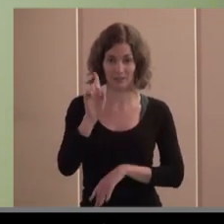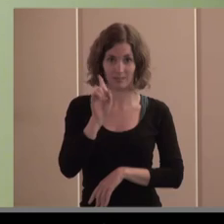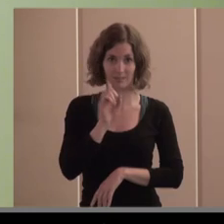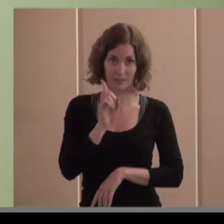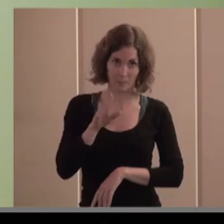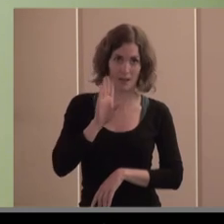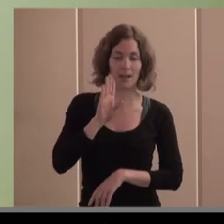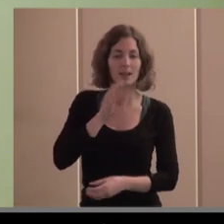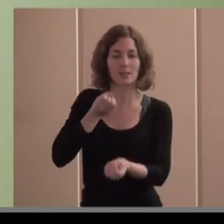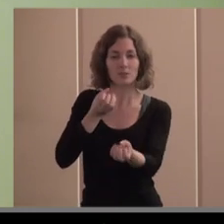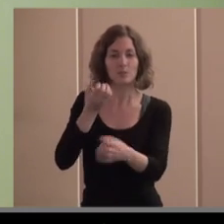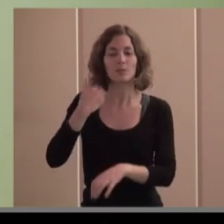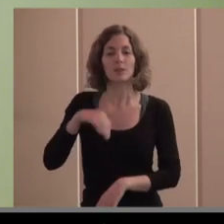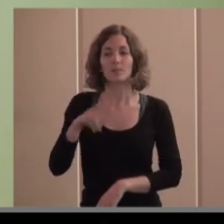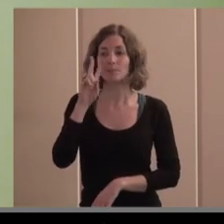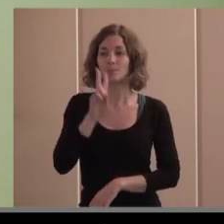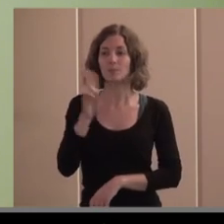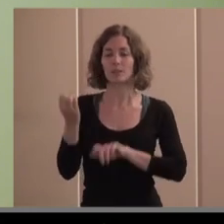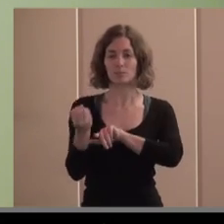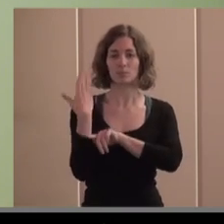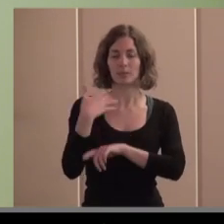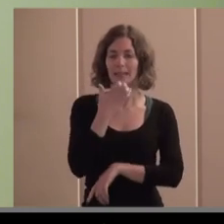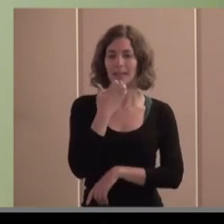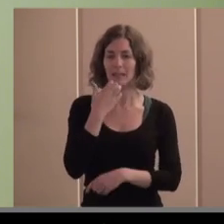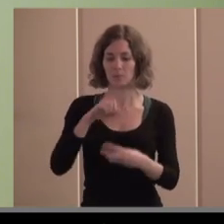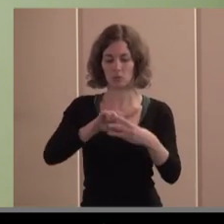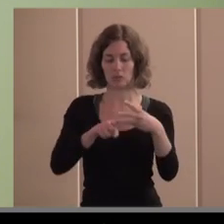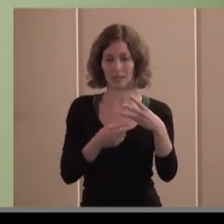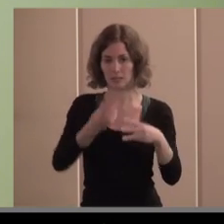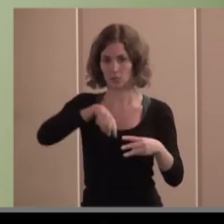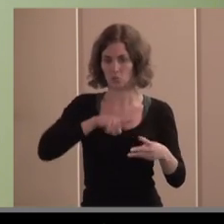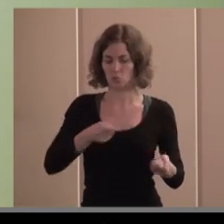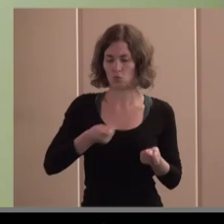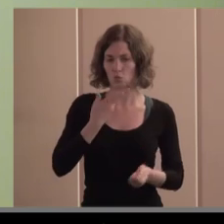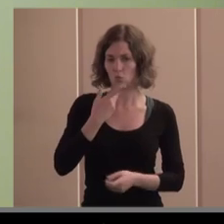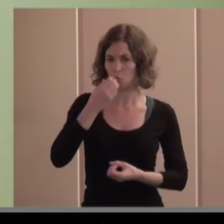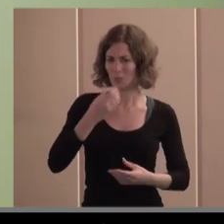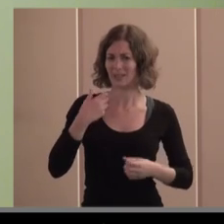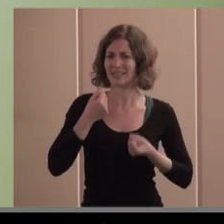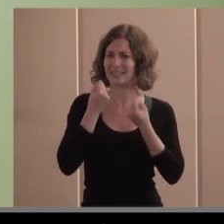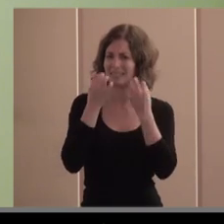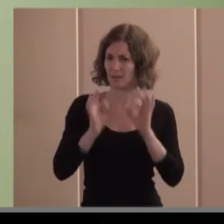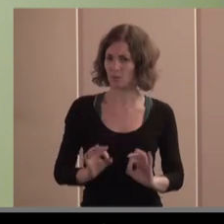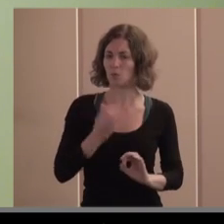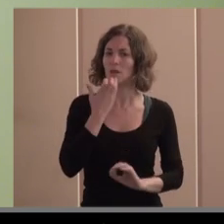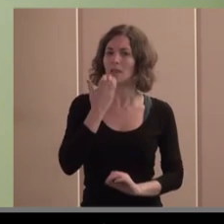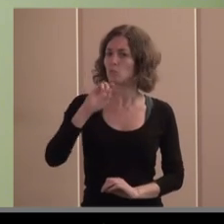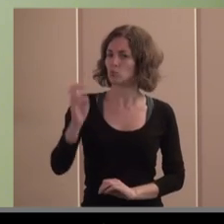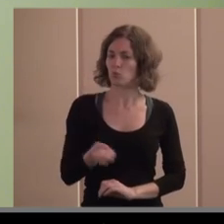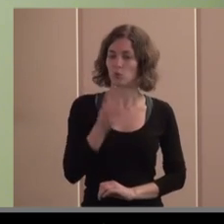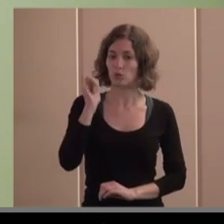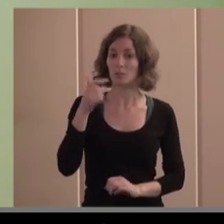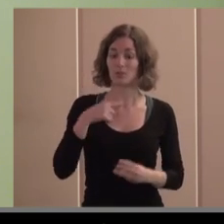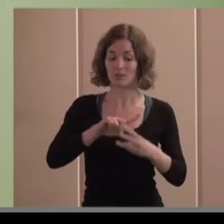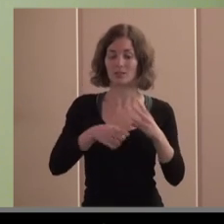intervención aquí os he puesto tres ejemplos que controlamos y seguro que hay muchísimos más pero hemos puesto estos tres porque son de Euskadi